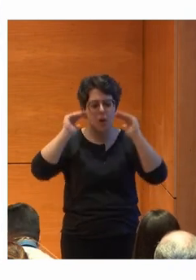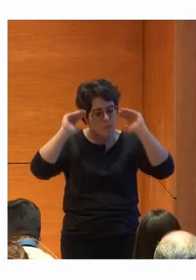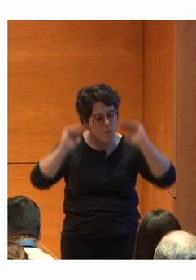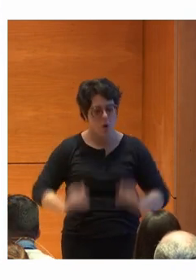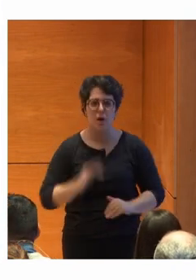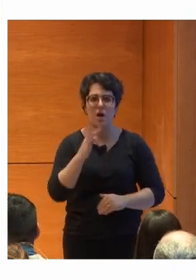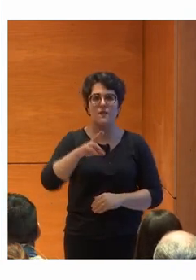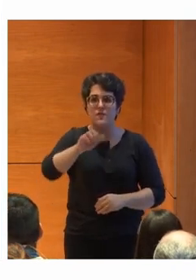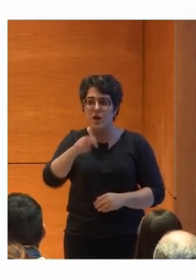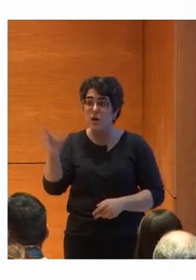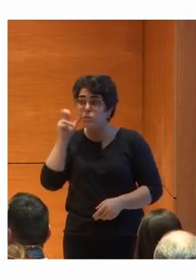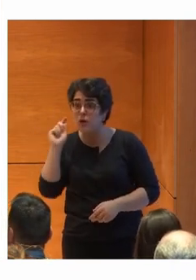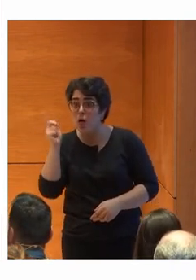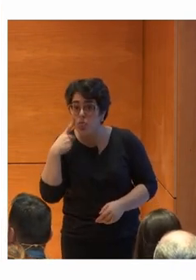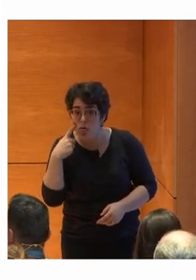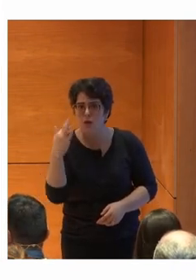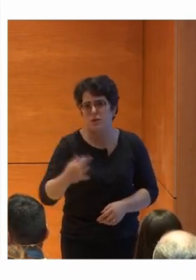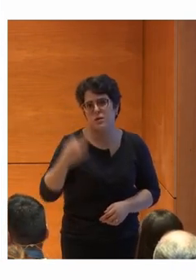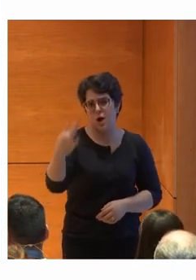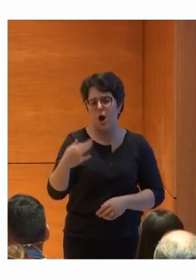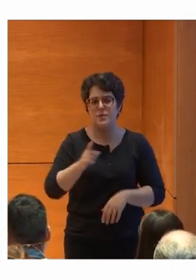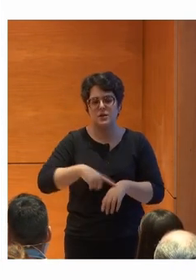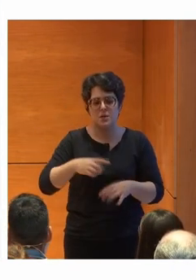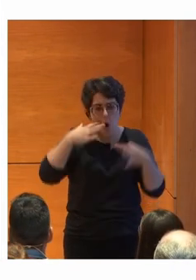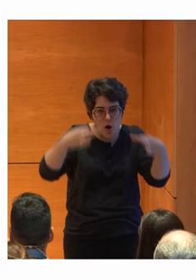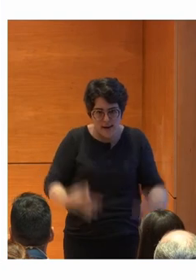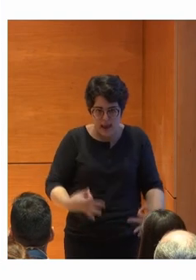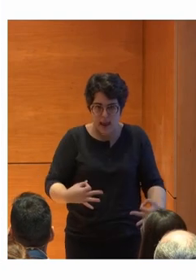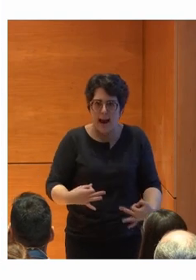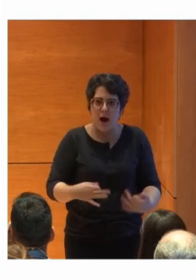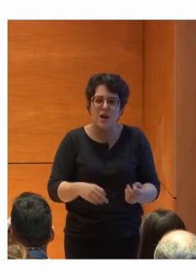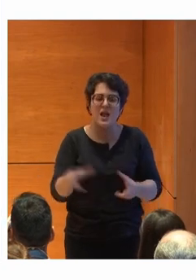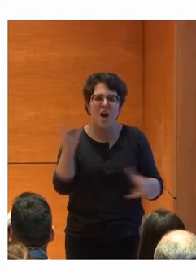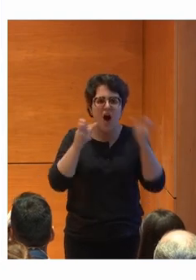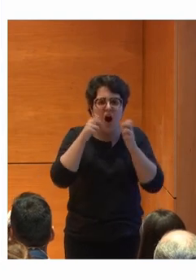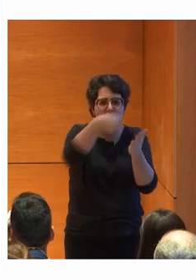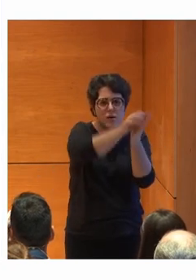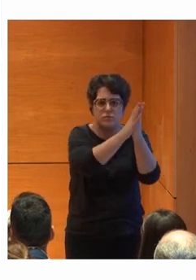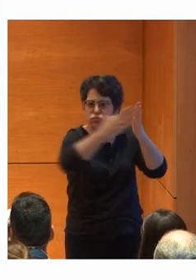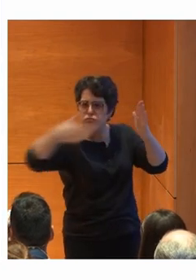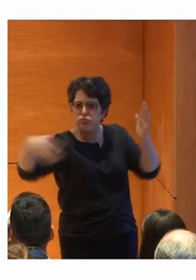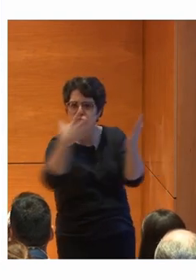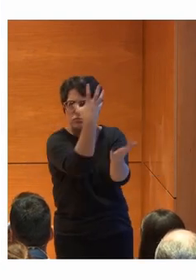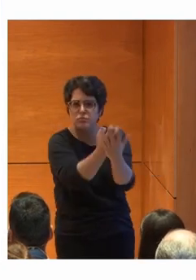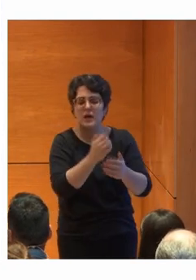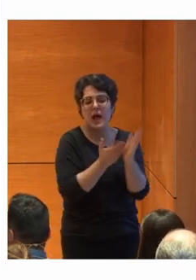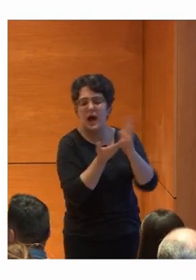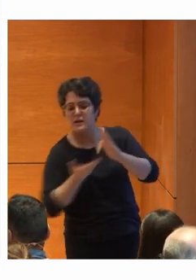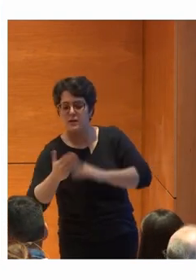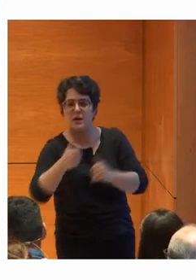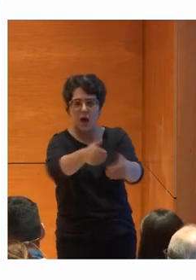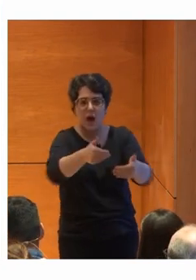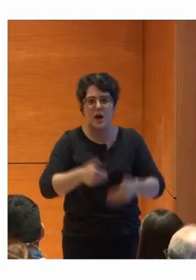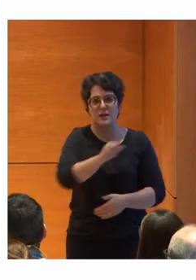Unfear escucha, identifica y cruza en tiempo real miles de librerías de audio. La alternativa antes de la